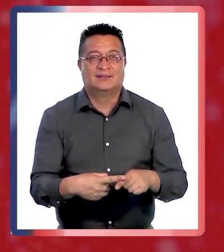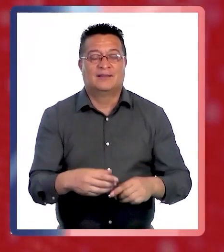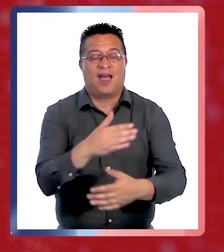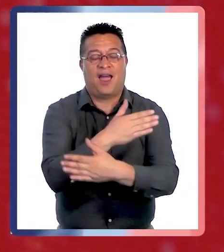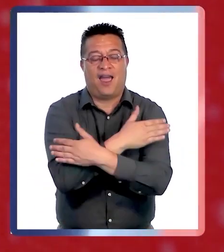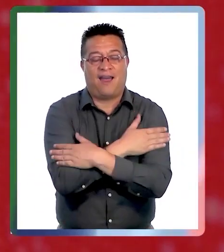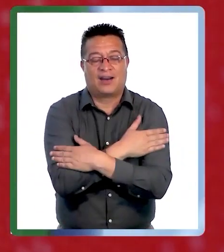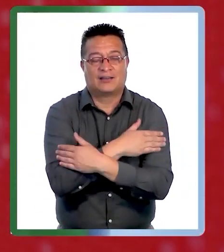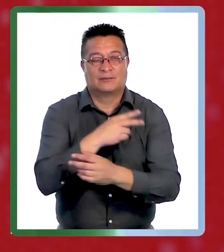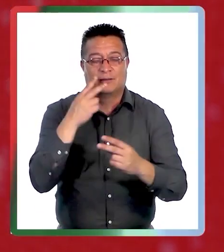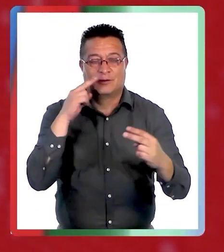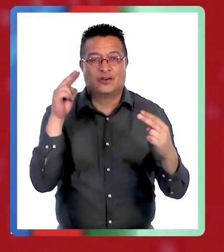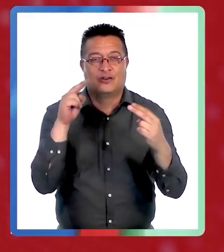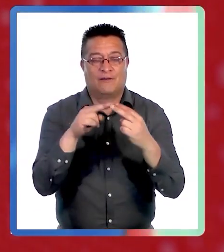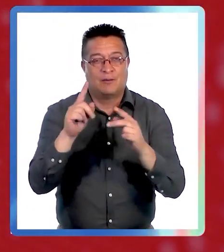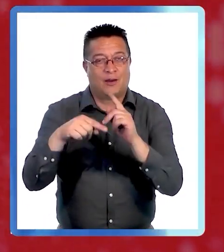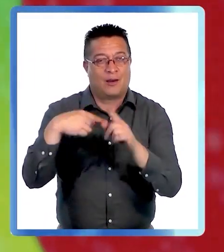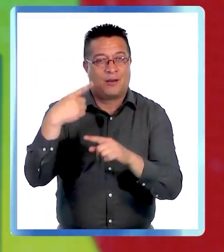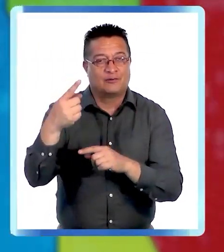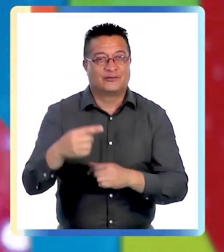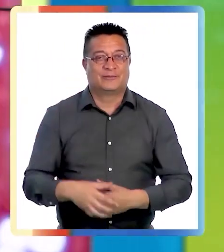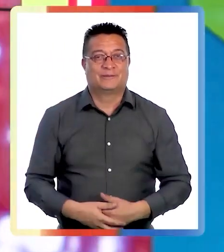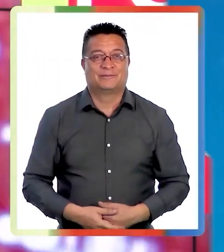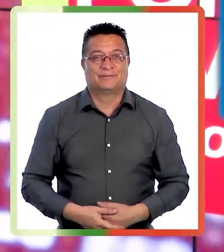Un abrazo y nos vemos para la próxima.